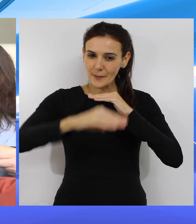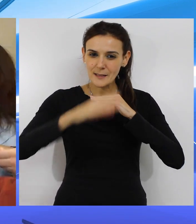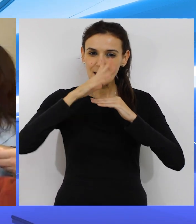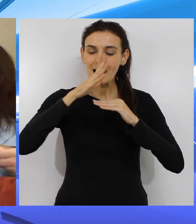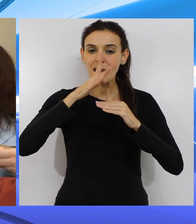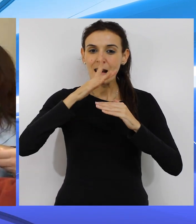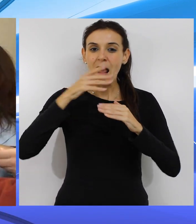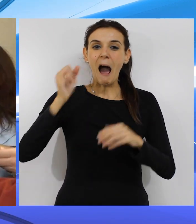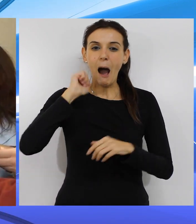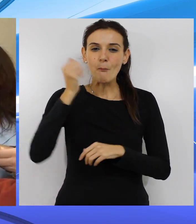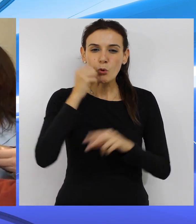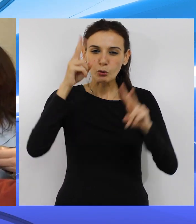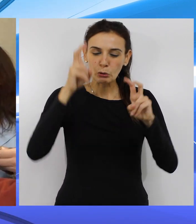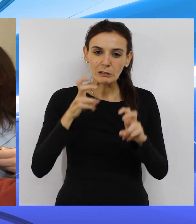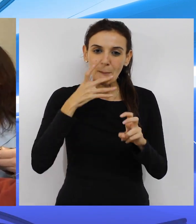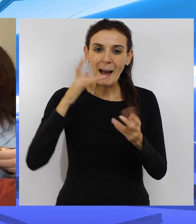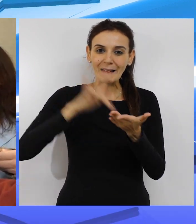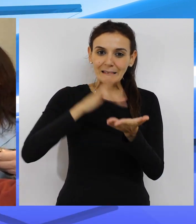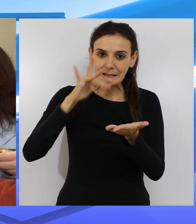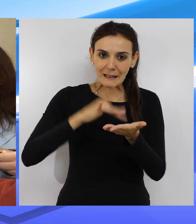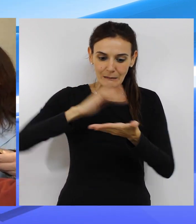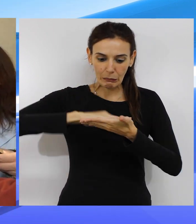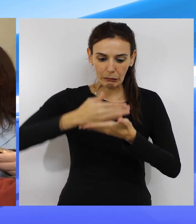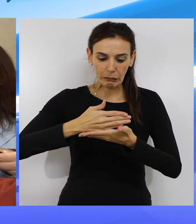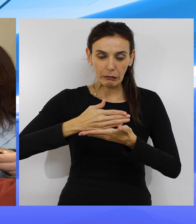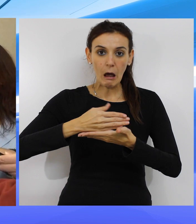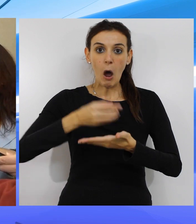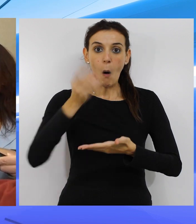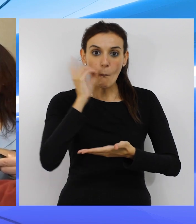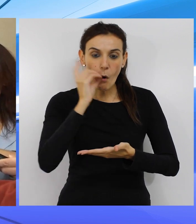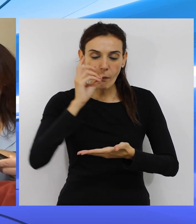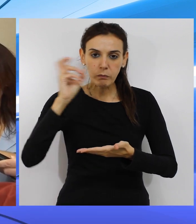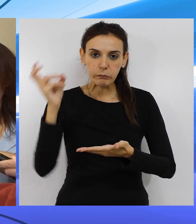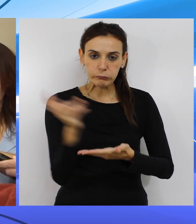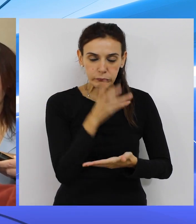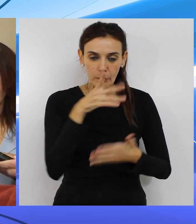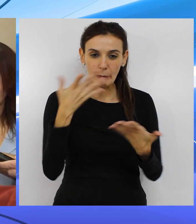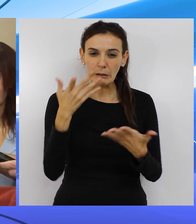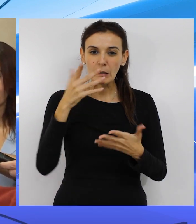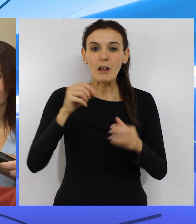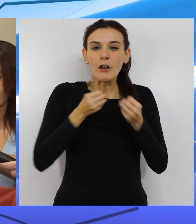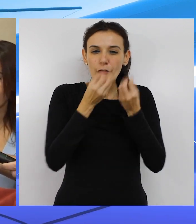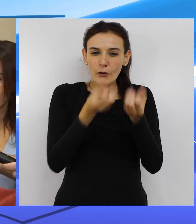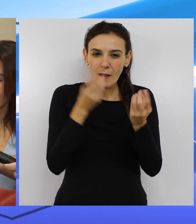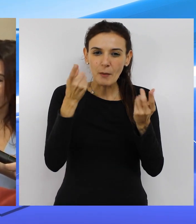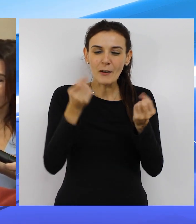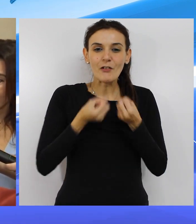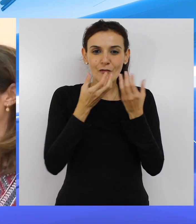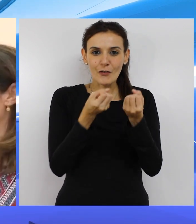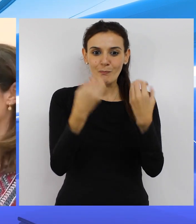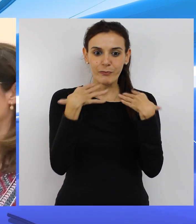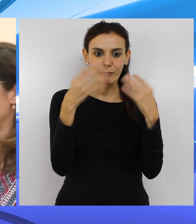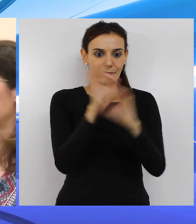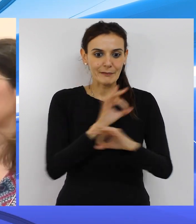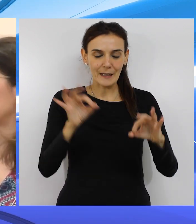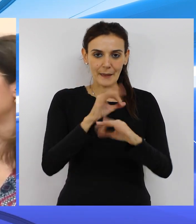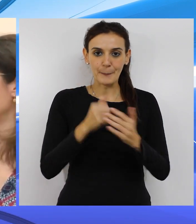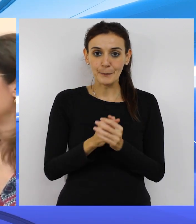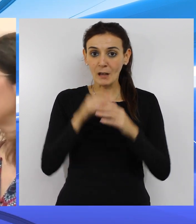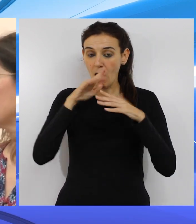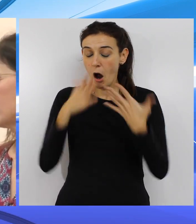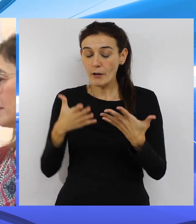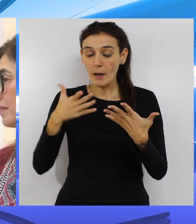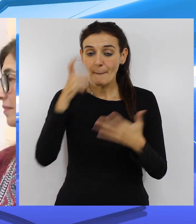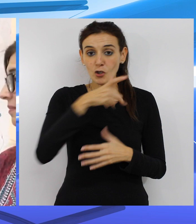de las tics, que también es un problema. Estamos en la sociedad de la información, pero a la vez estamos muy desinformados. Bueno, verdad es que